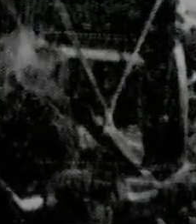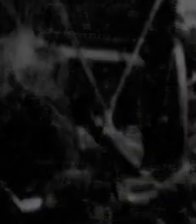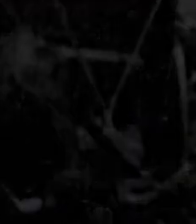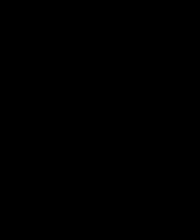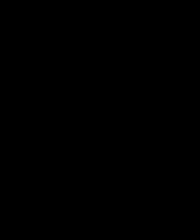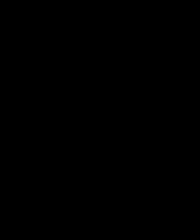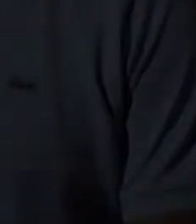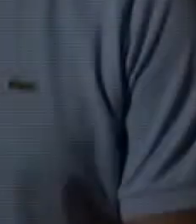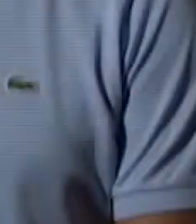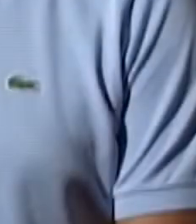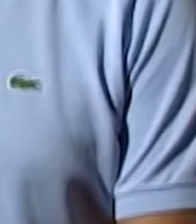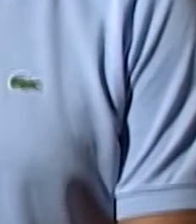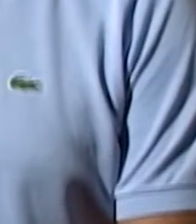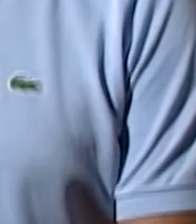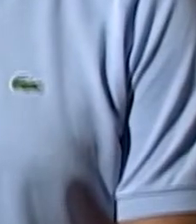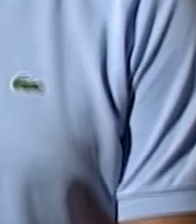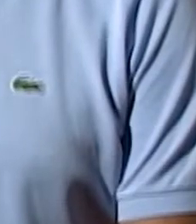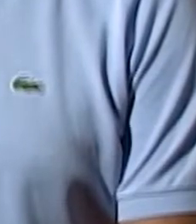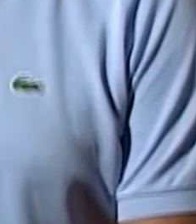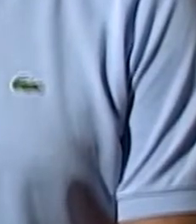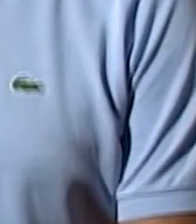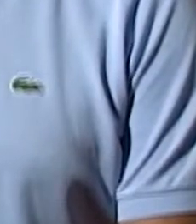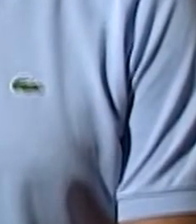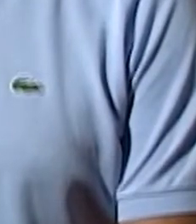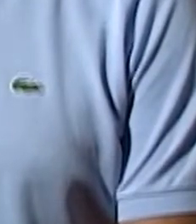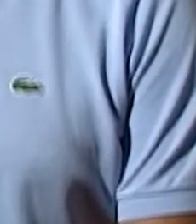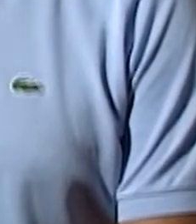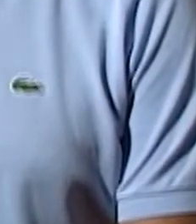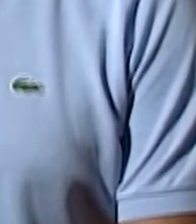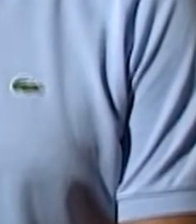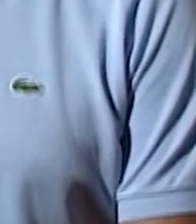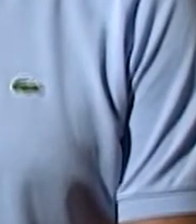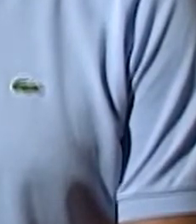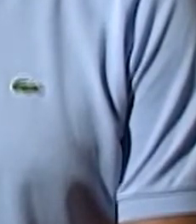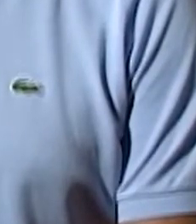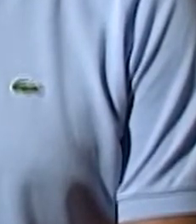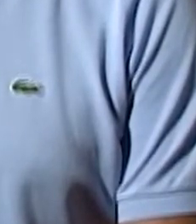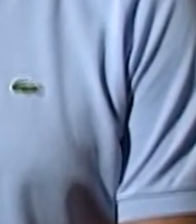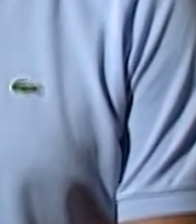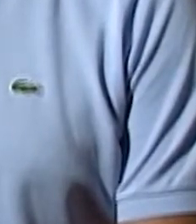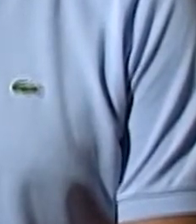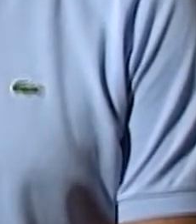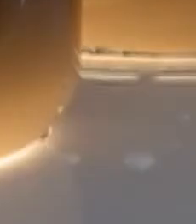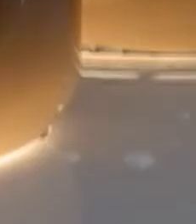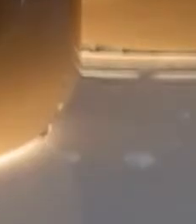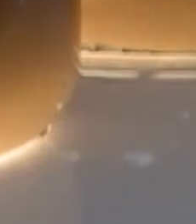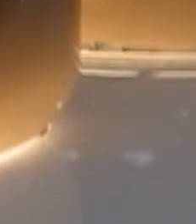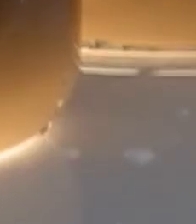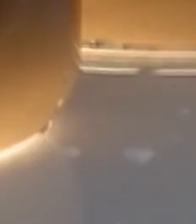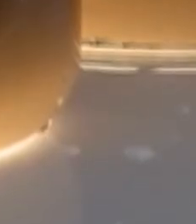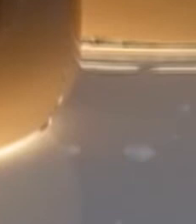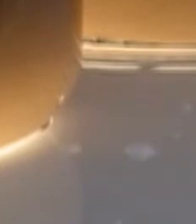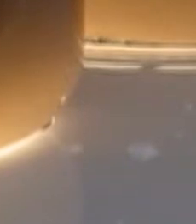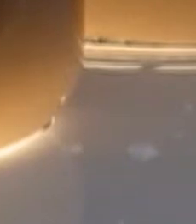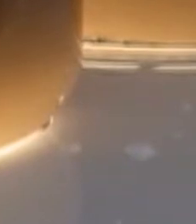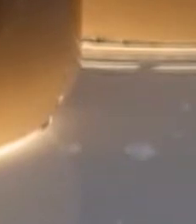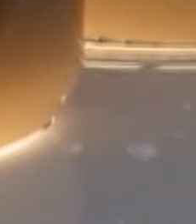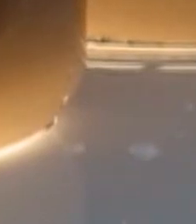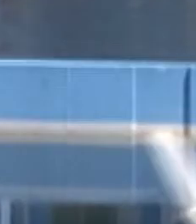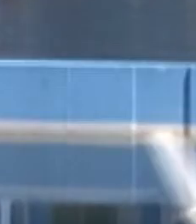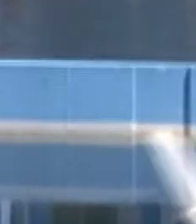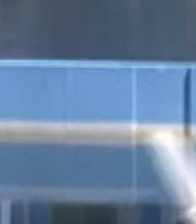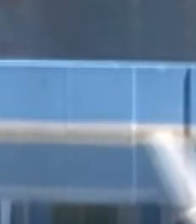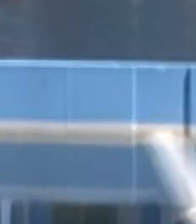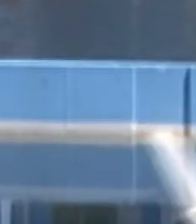las redes de alcantarillado sanitario en la ciudad de San José se empezaron a construir a comienzos de los años 1900 las tres principales ciudades